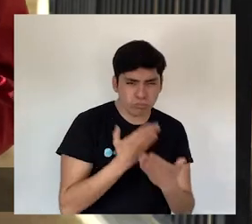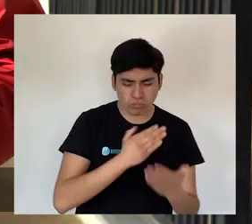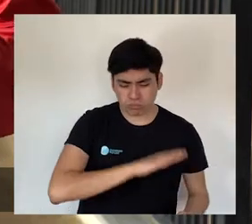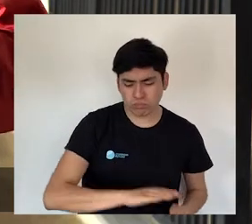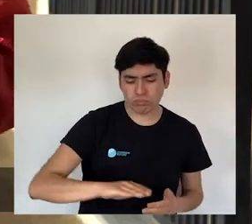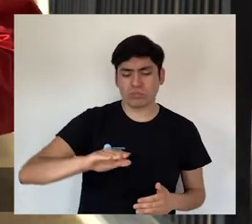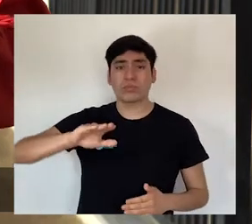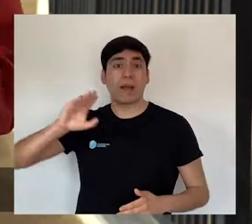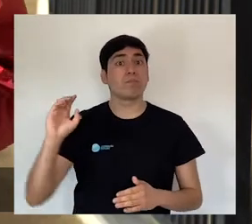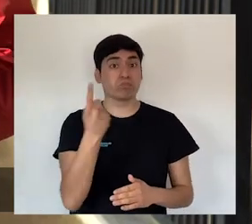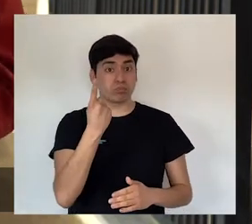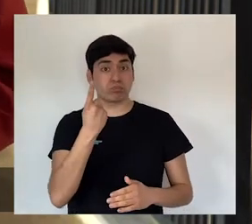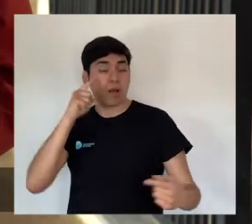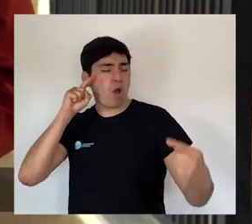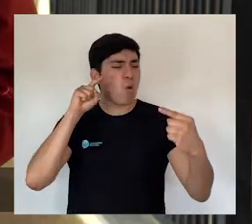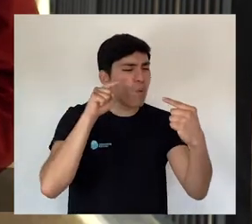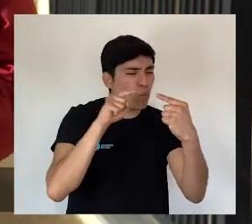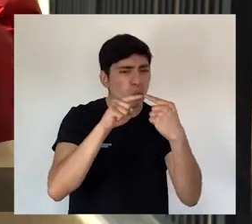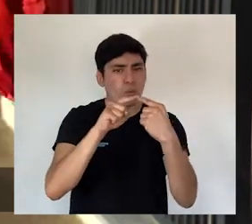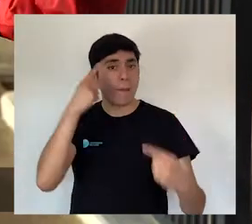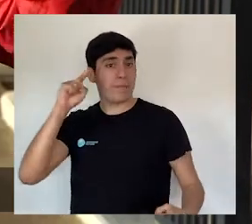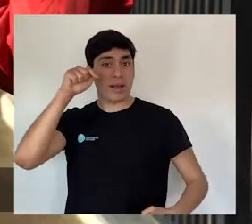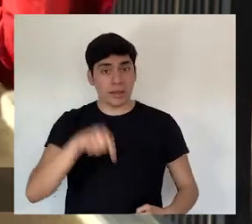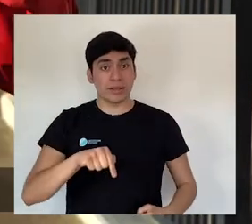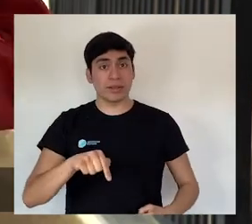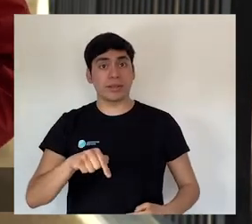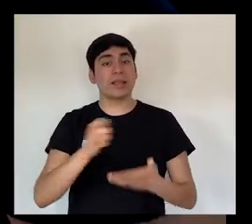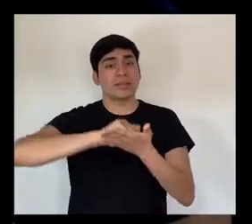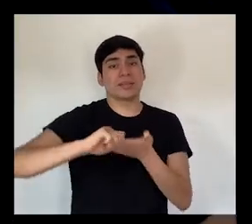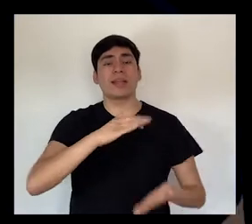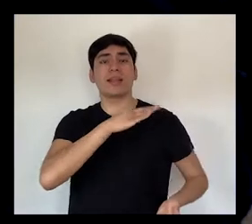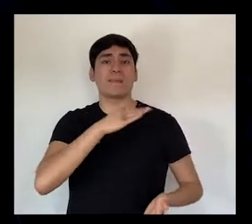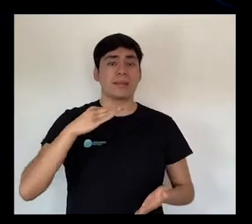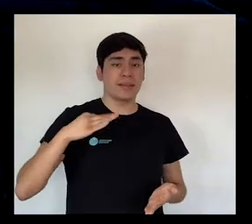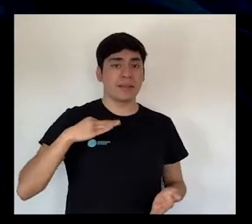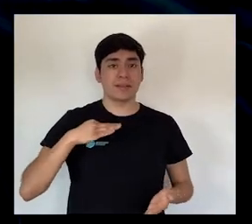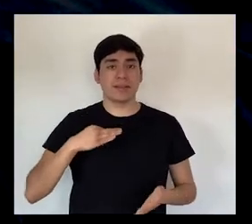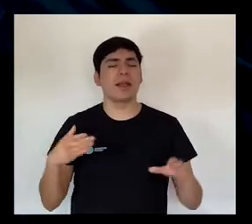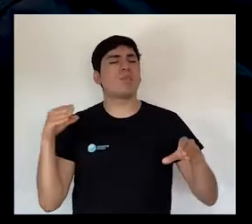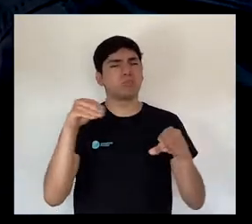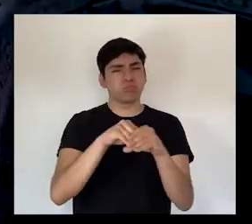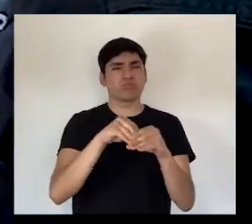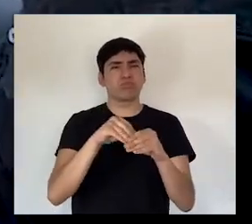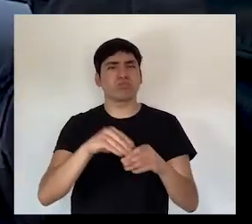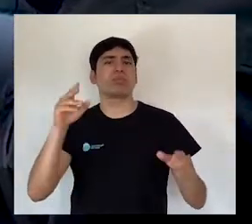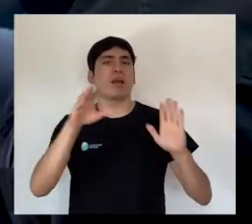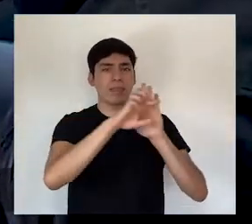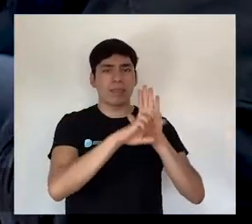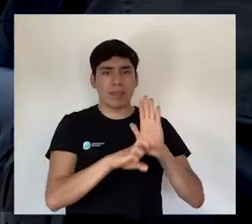es uno de nuestros principales objetivos. Para esta Secretaría Ministerial, ser parte de este Plan Lector significa